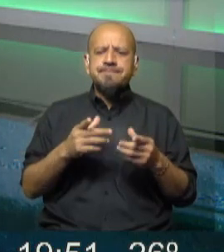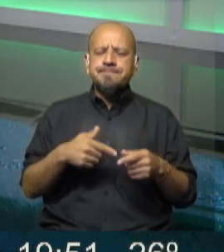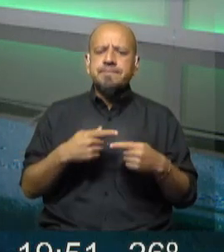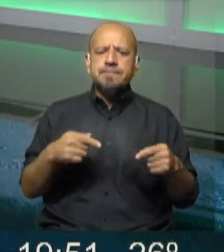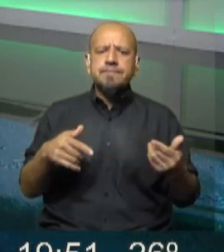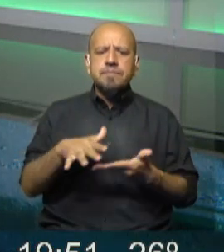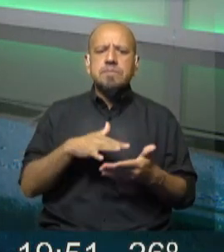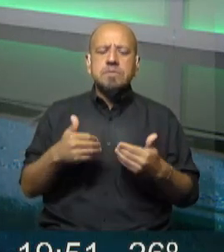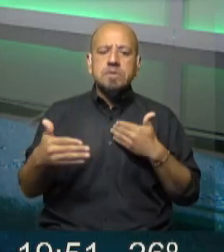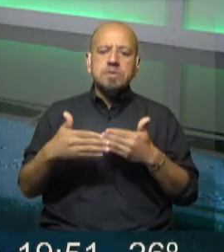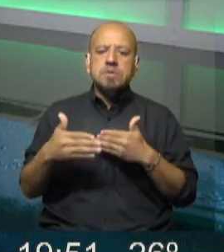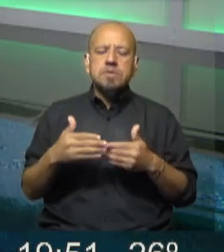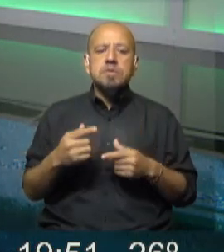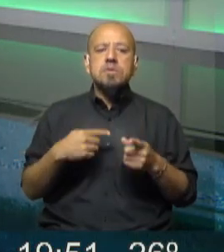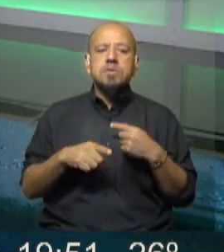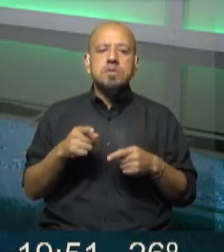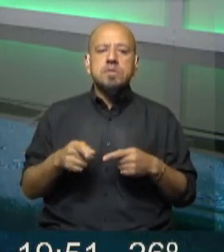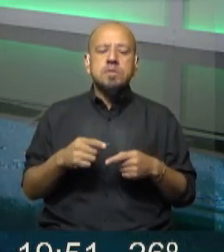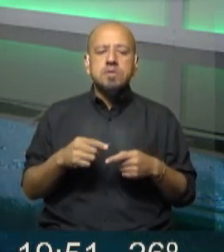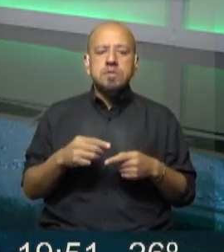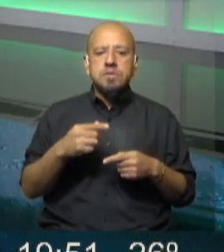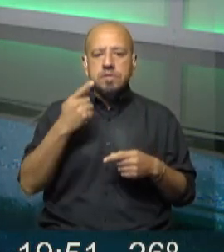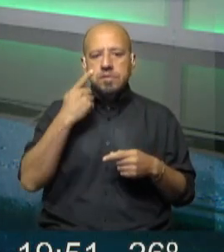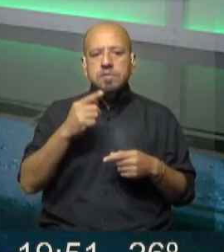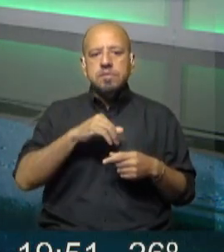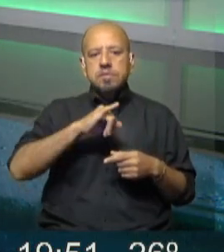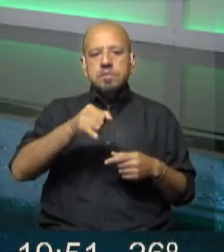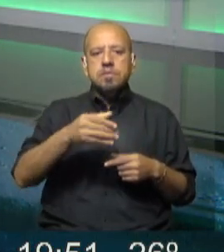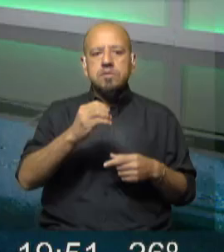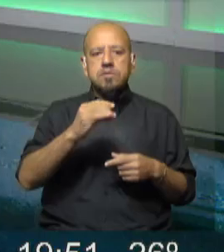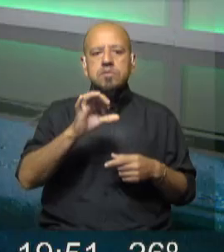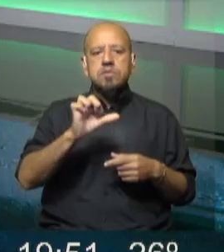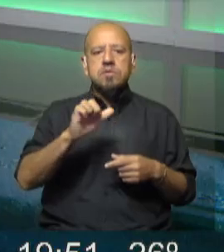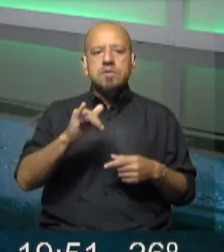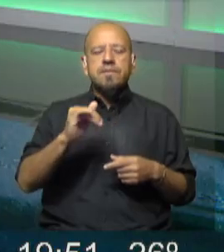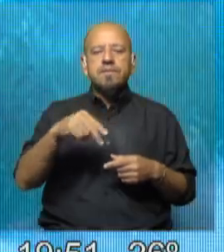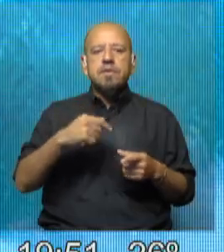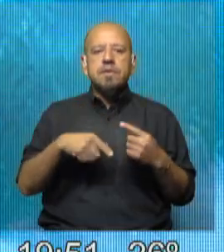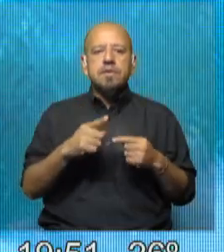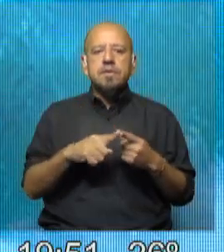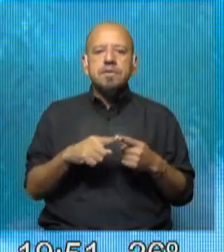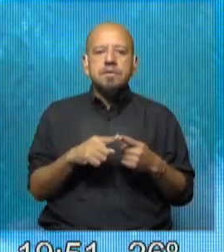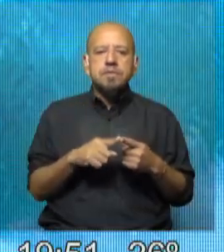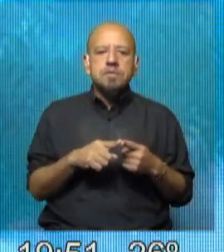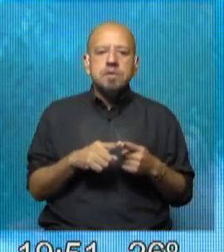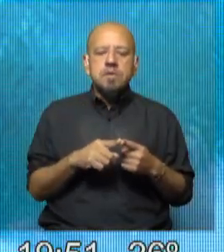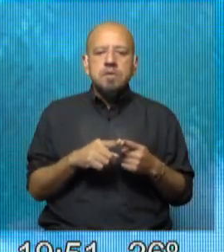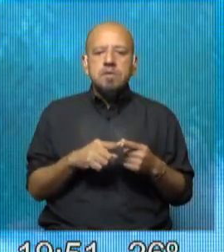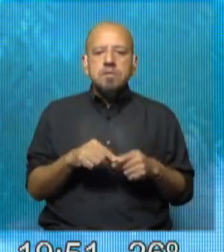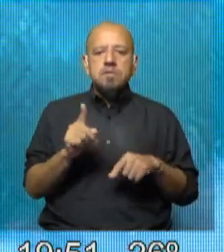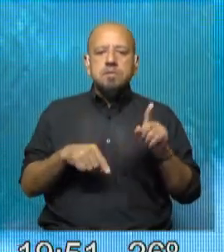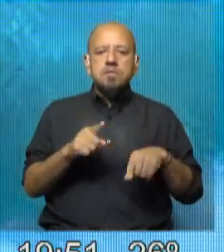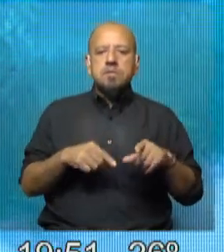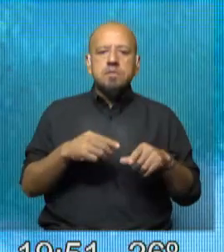aledaños y cercanos. Así que vamos a escuchar a Josefina Villamarzo, quien es técnica, técnica de gestión